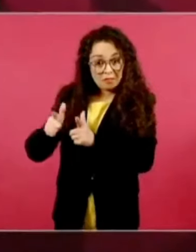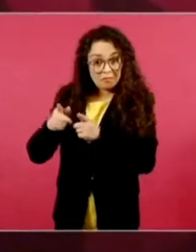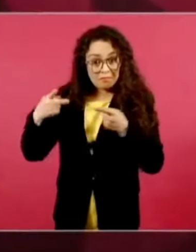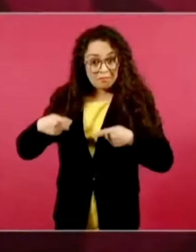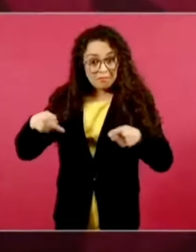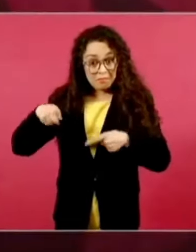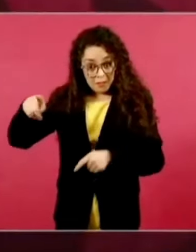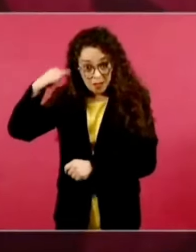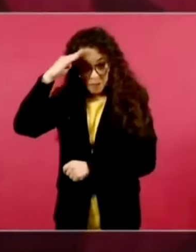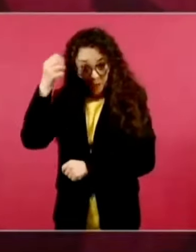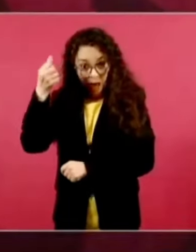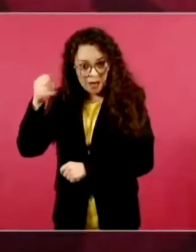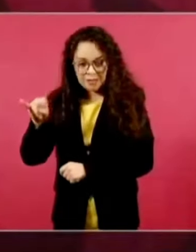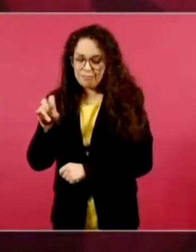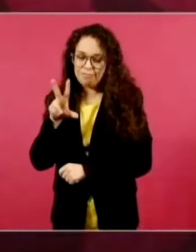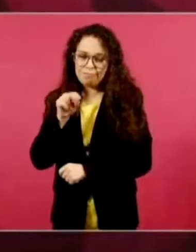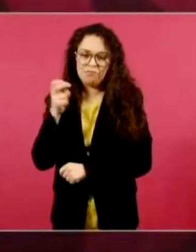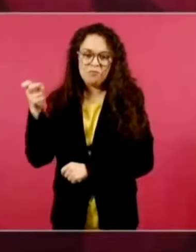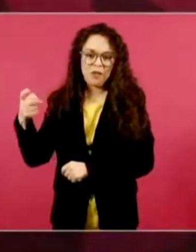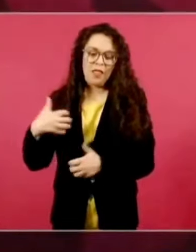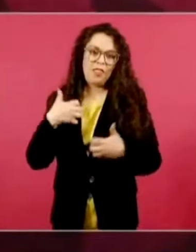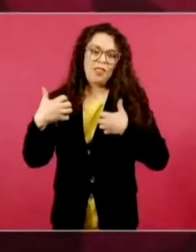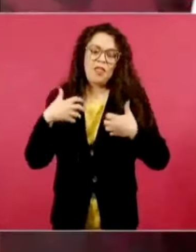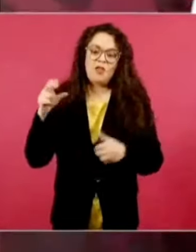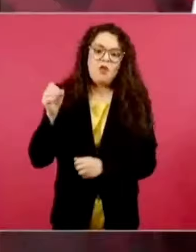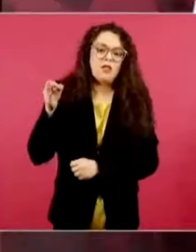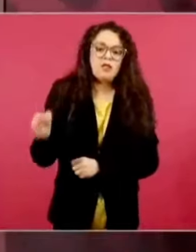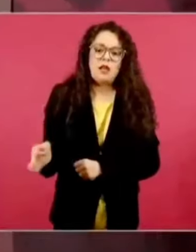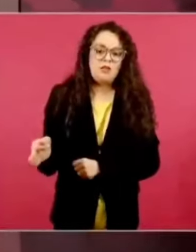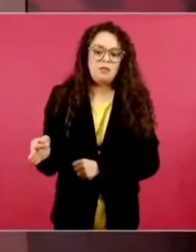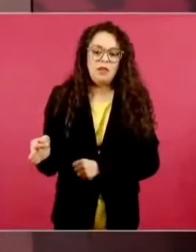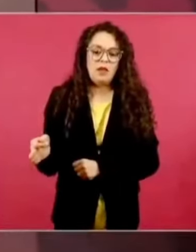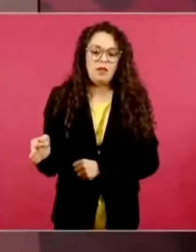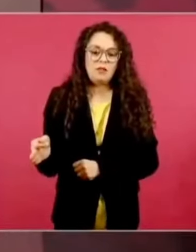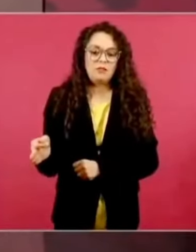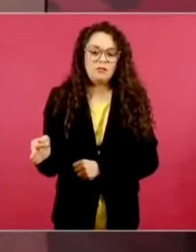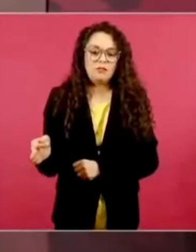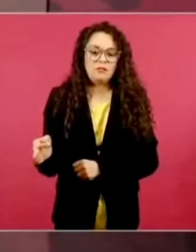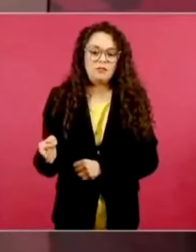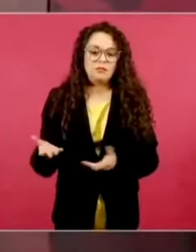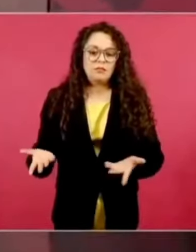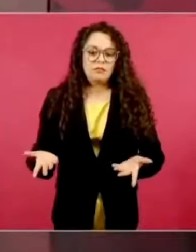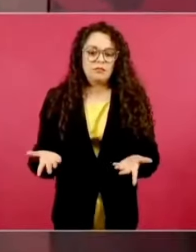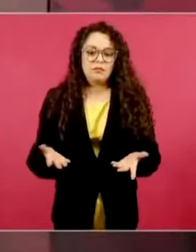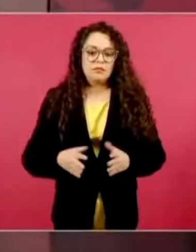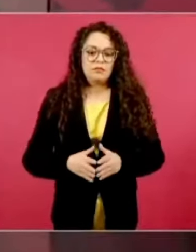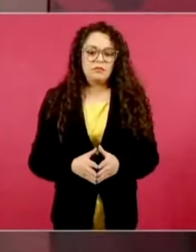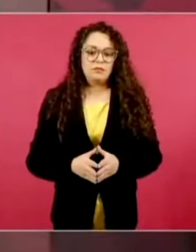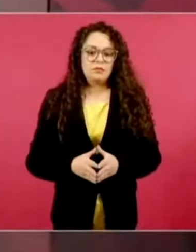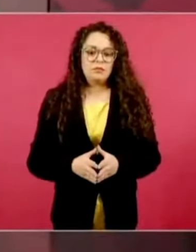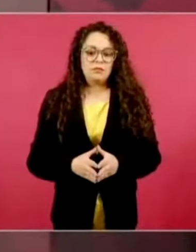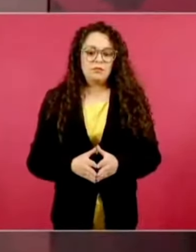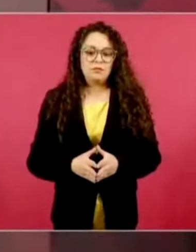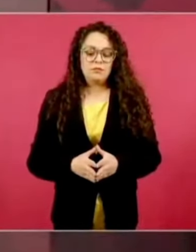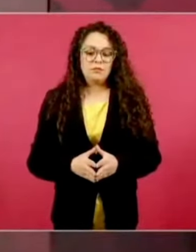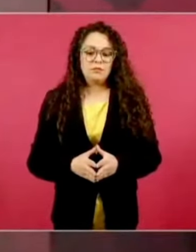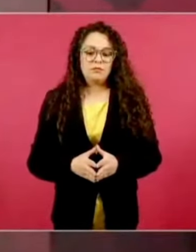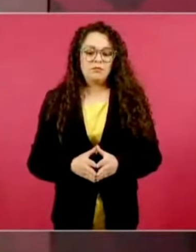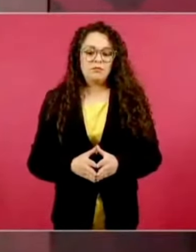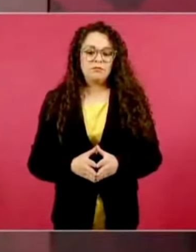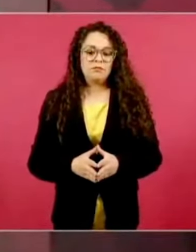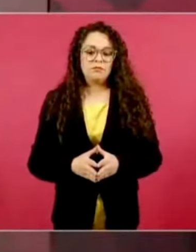aceptan. Y lo que Natura no da, Salamanca no otorga,